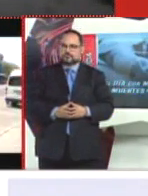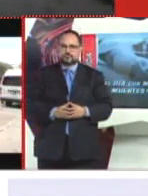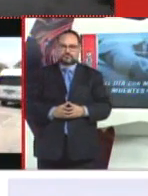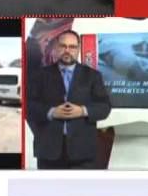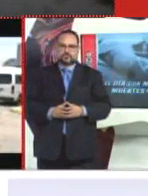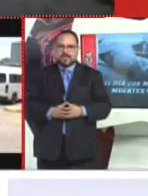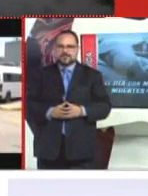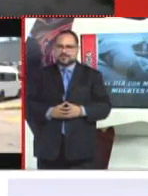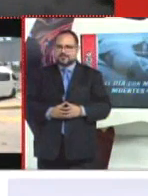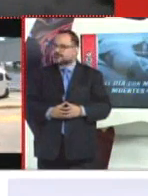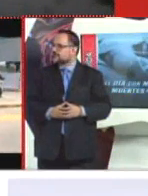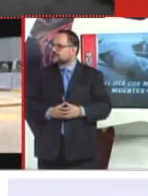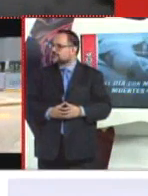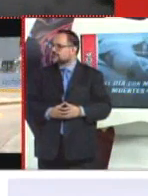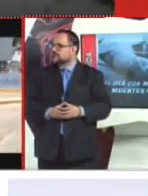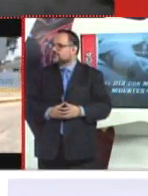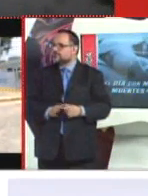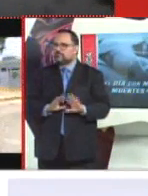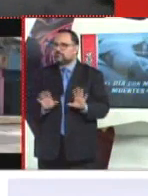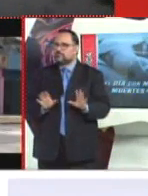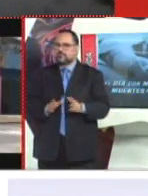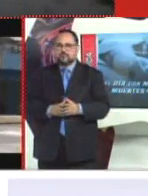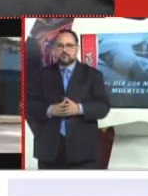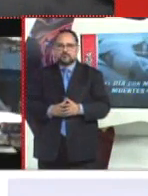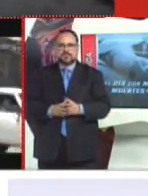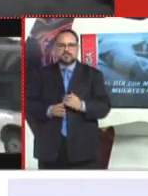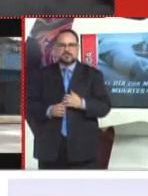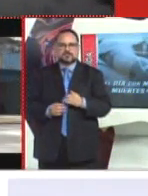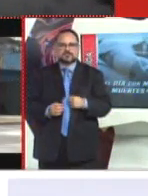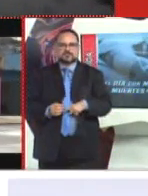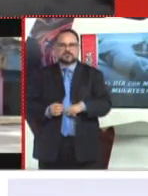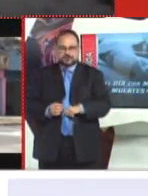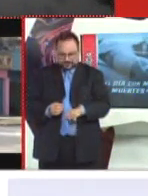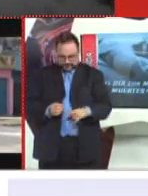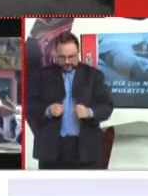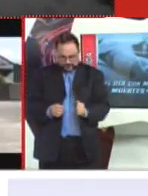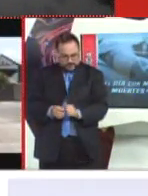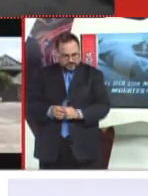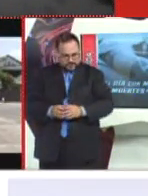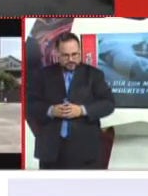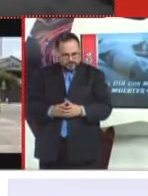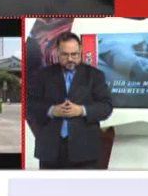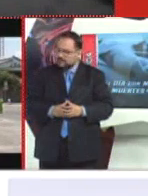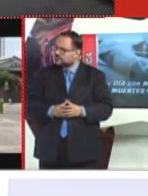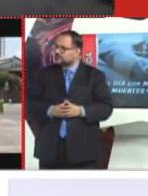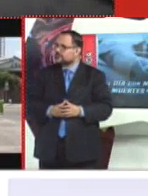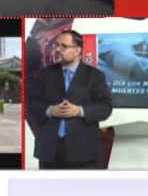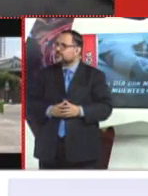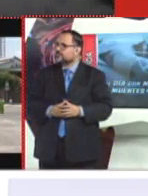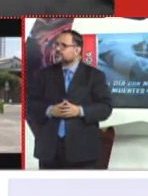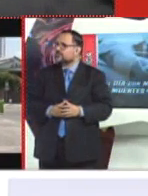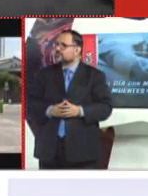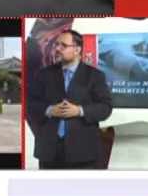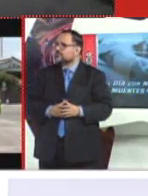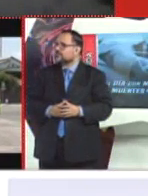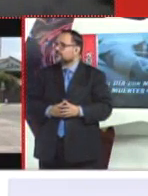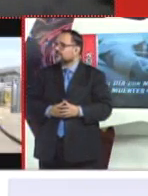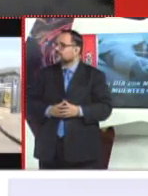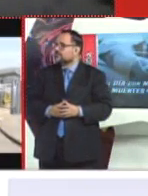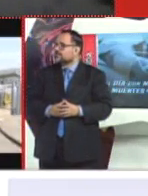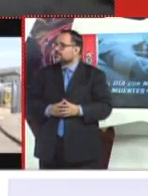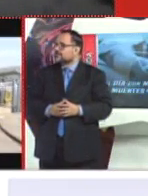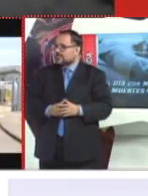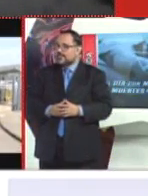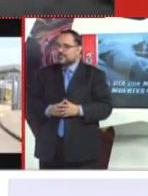el distanciamiento social. Son tres puntos básicos que nos podrían ayudar y bueno, si podemos aumentar también el tema de la prevención, sería